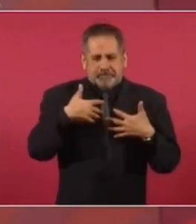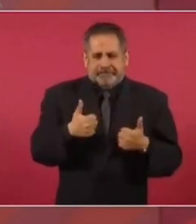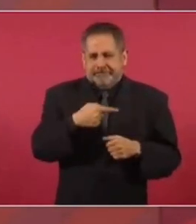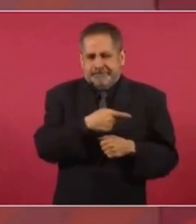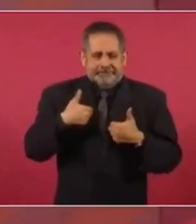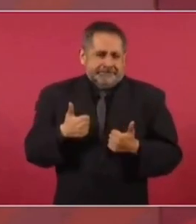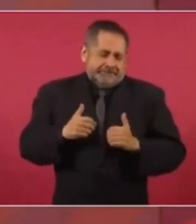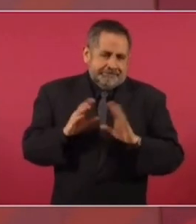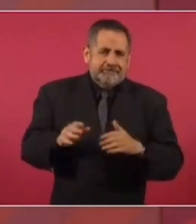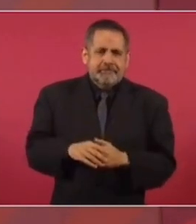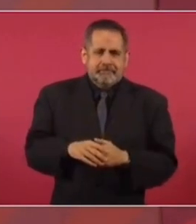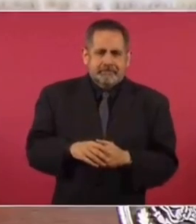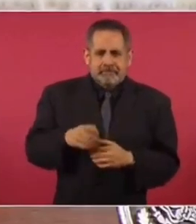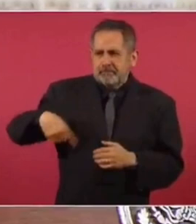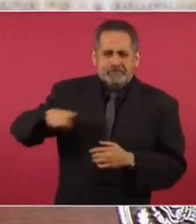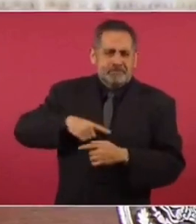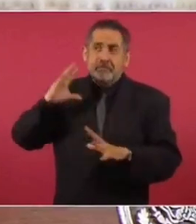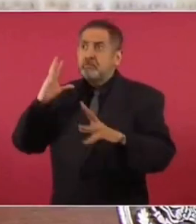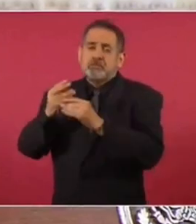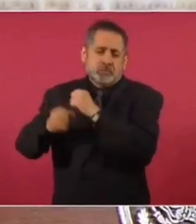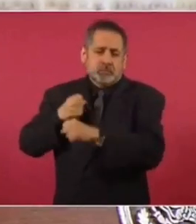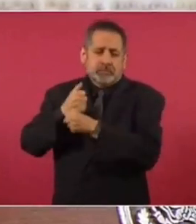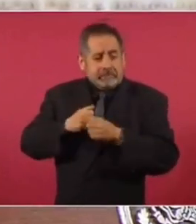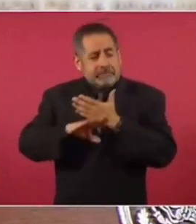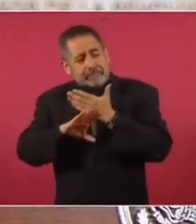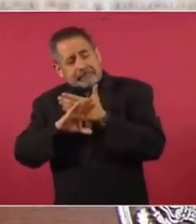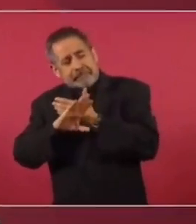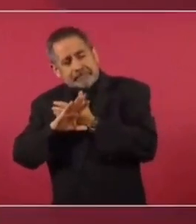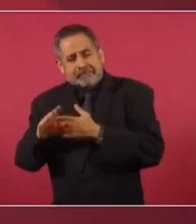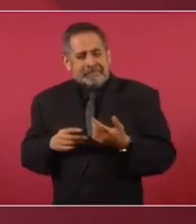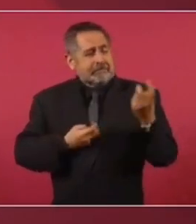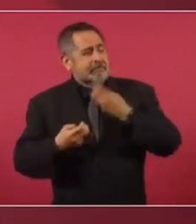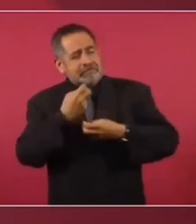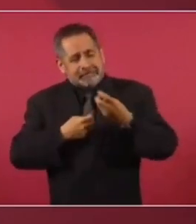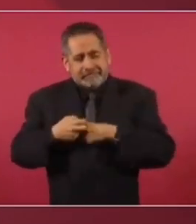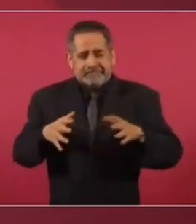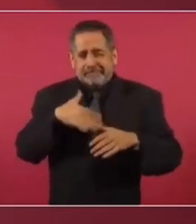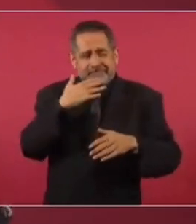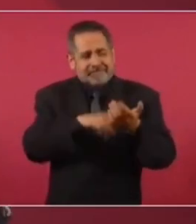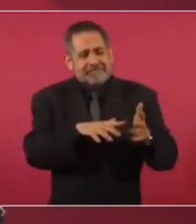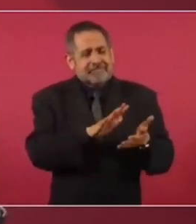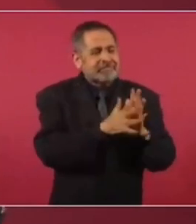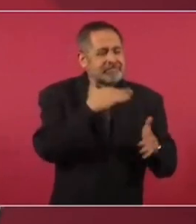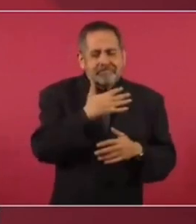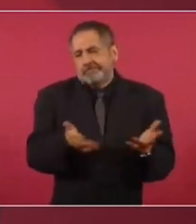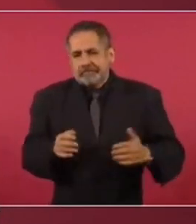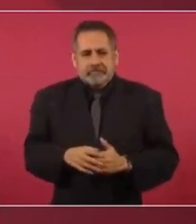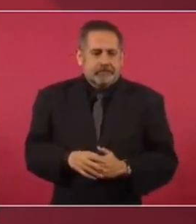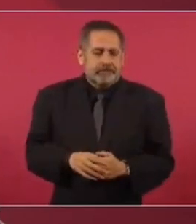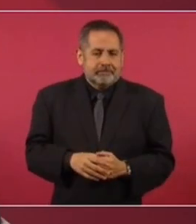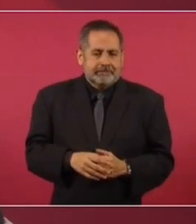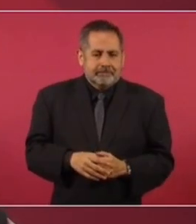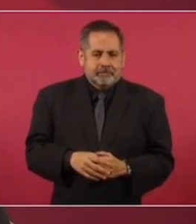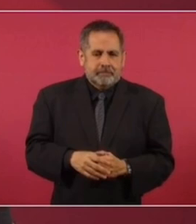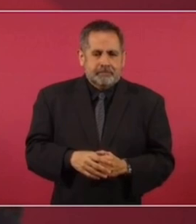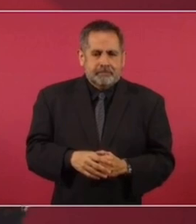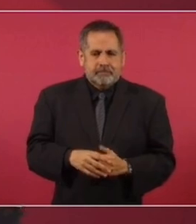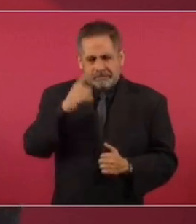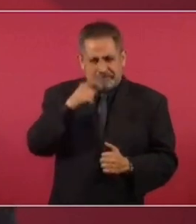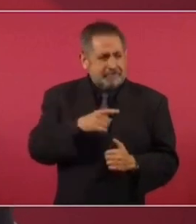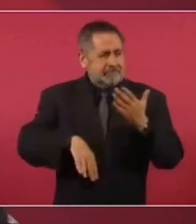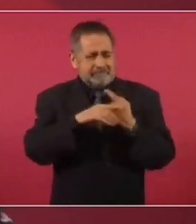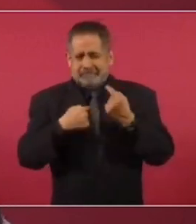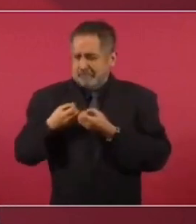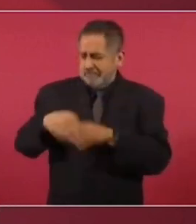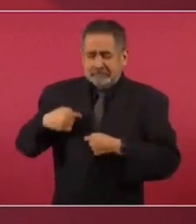entiende de qué hemos padecido durante muchos años de campañas sucias y que no sólo van dirigidas a